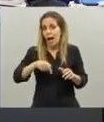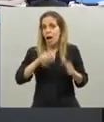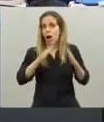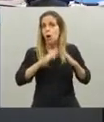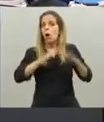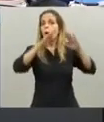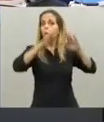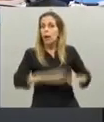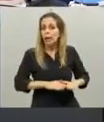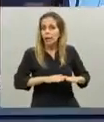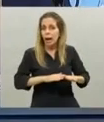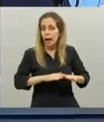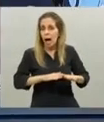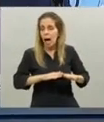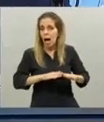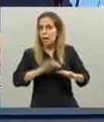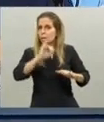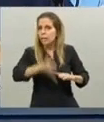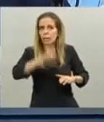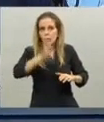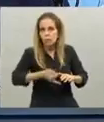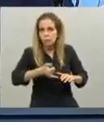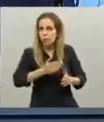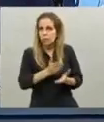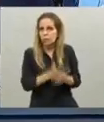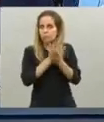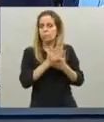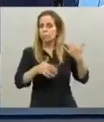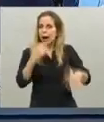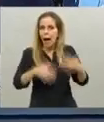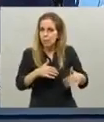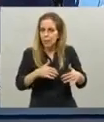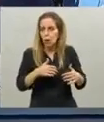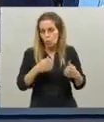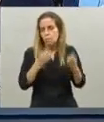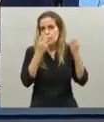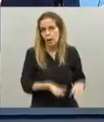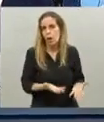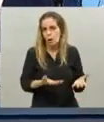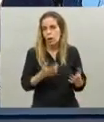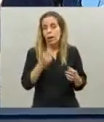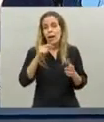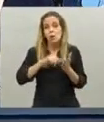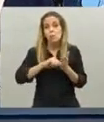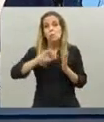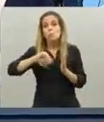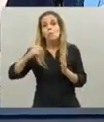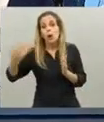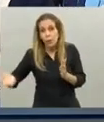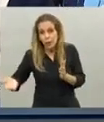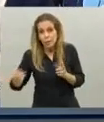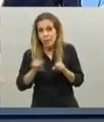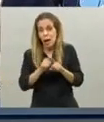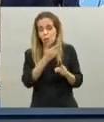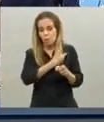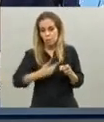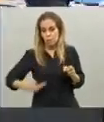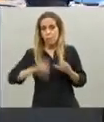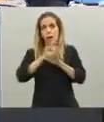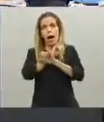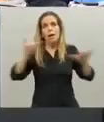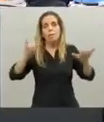el aislamiento pudimos prepararnos y voy a mencionar solo algunas de las cosas que hicimos en la provincia de Buenos Aires habló Alberto del País